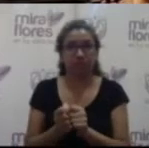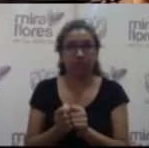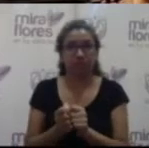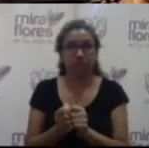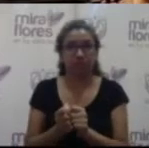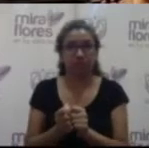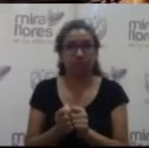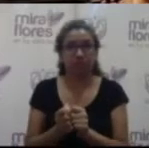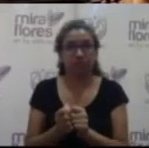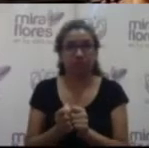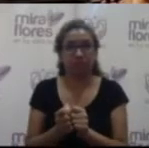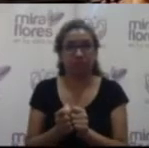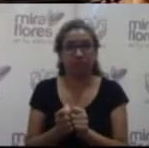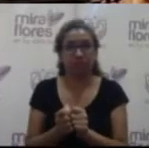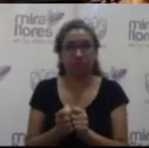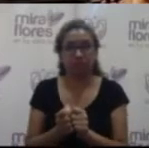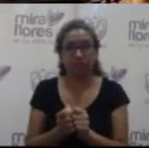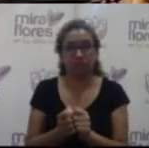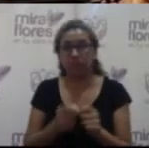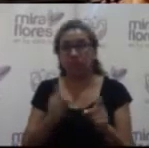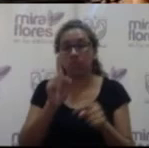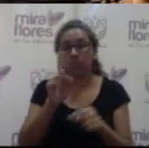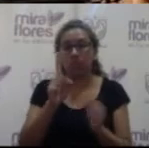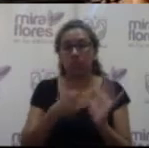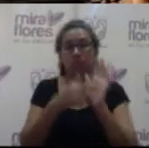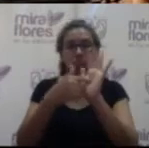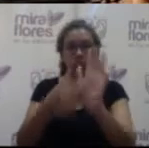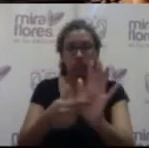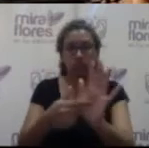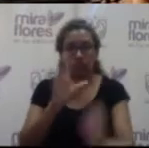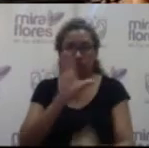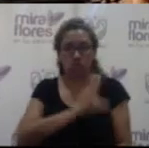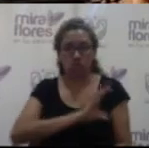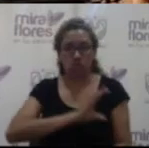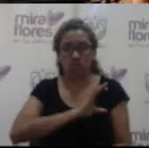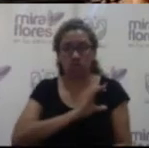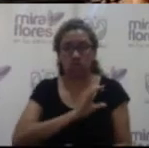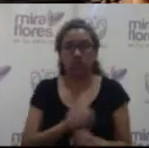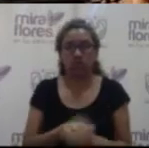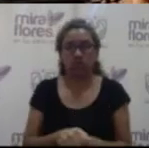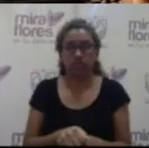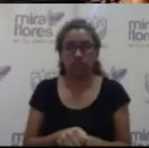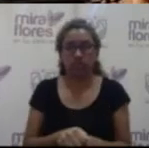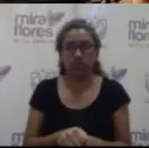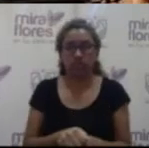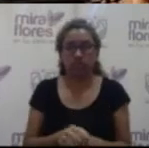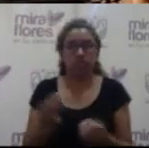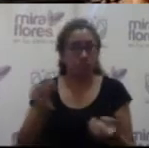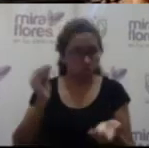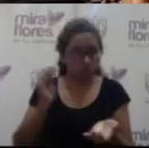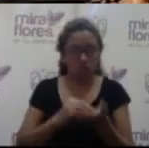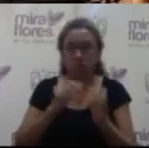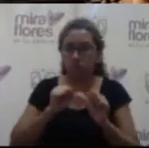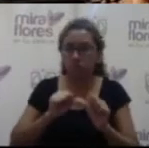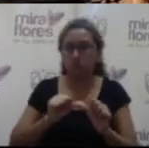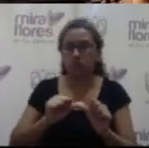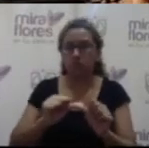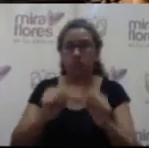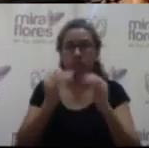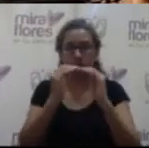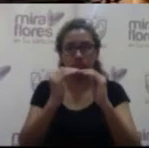sea una muestra y una conducta que tenga, digamos, que repetirse o